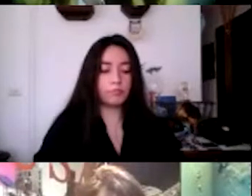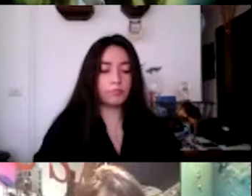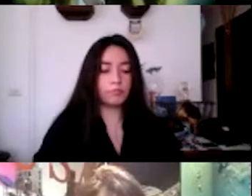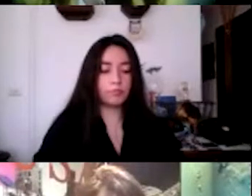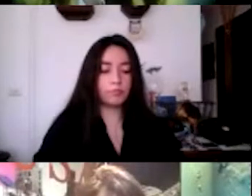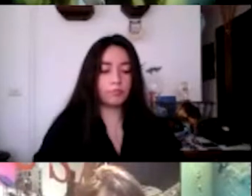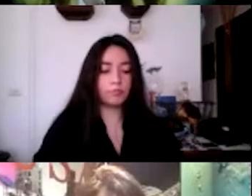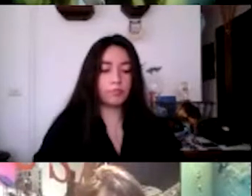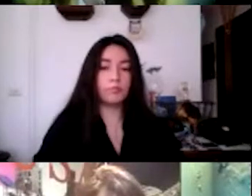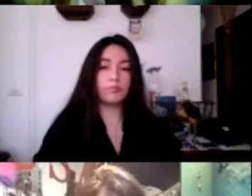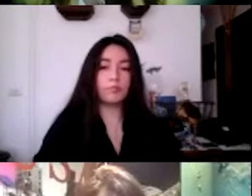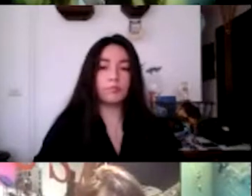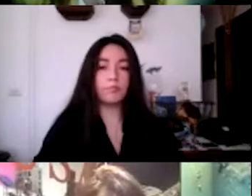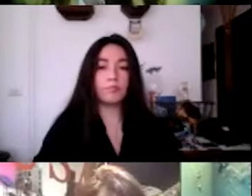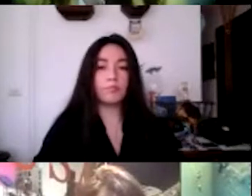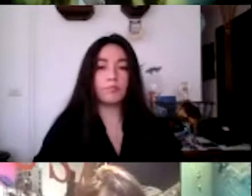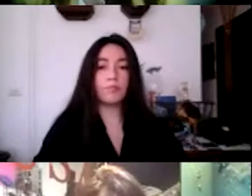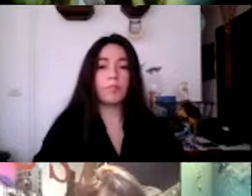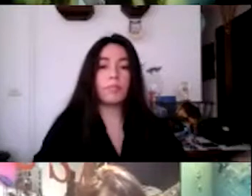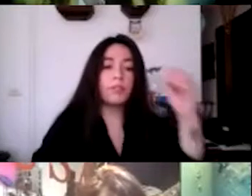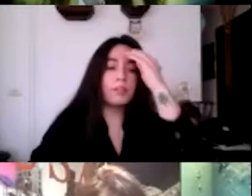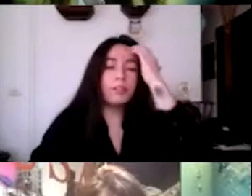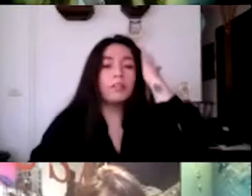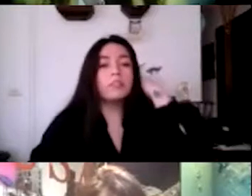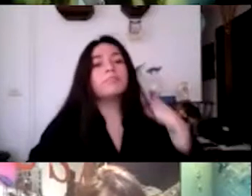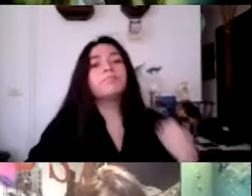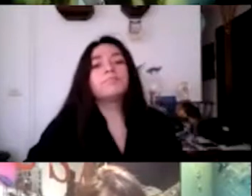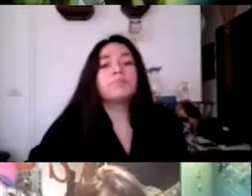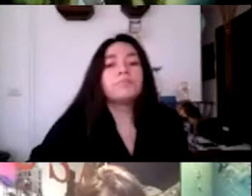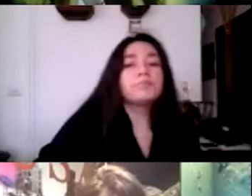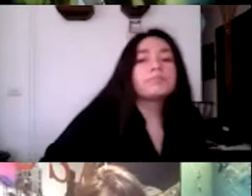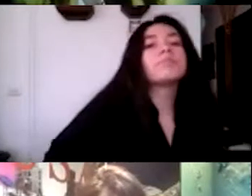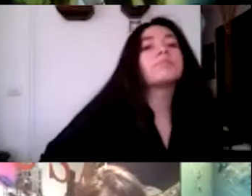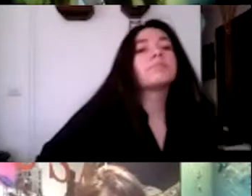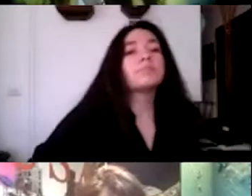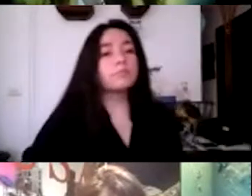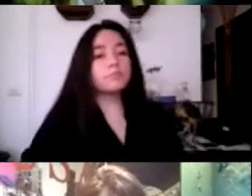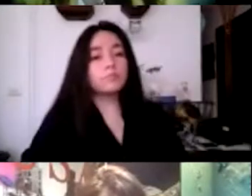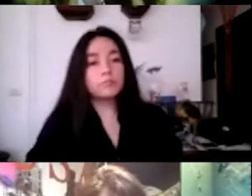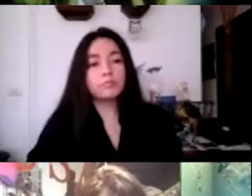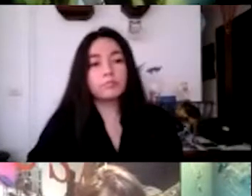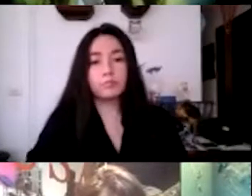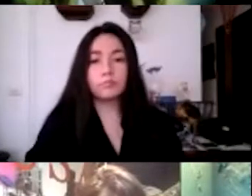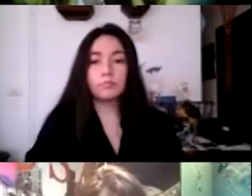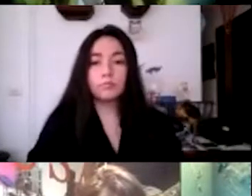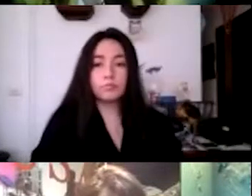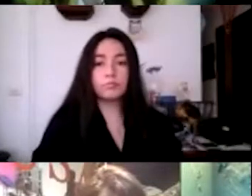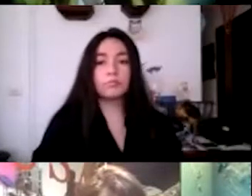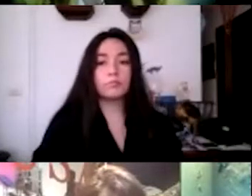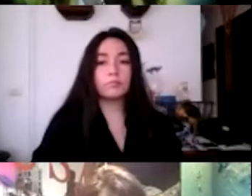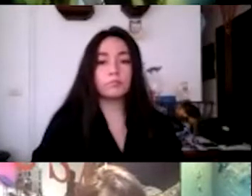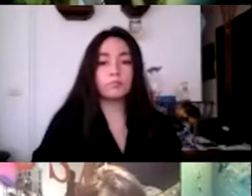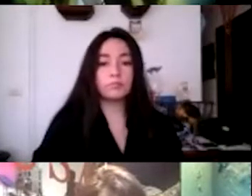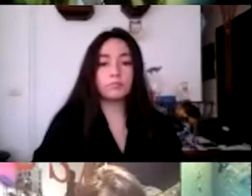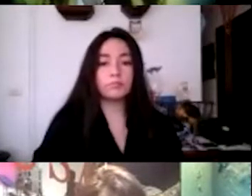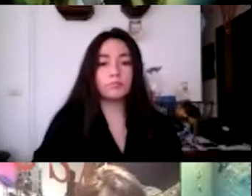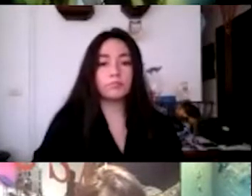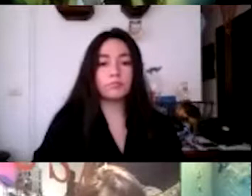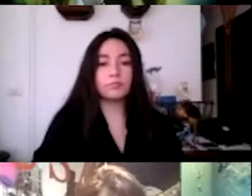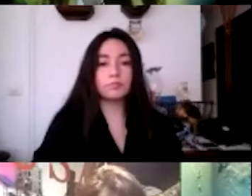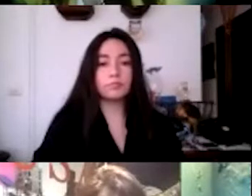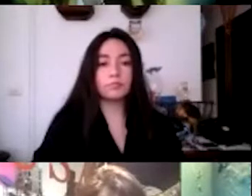correspondiente a los y las tituladas de la Facultad de Arte de la Universidad de Playa Ancha año 2019.